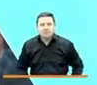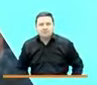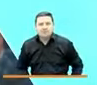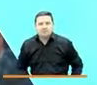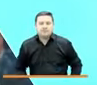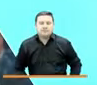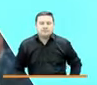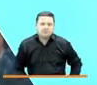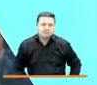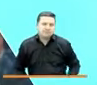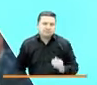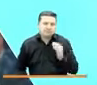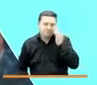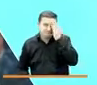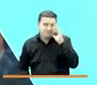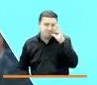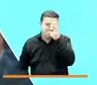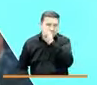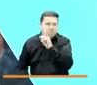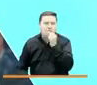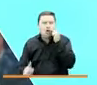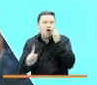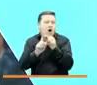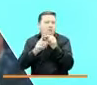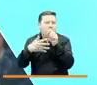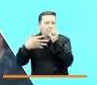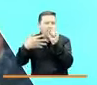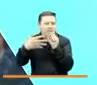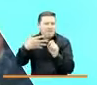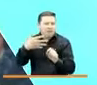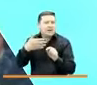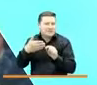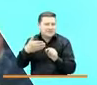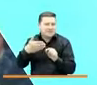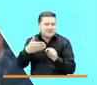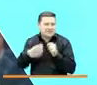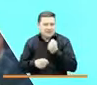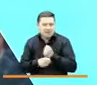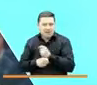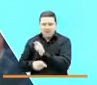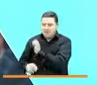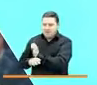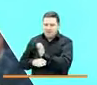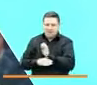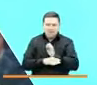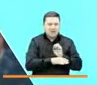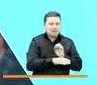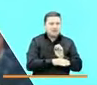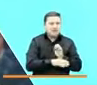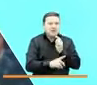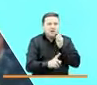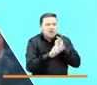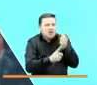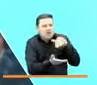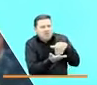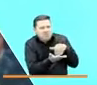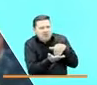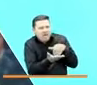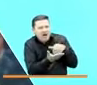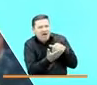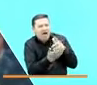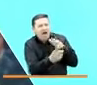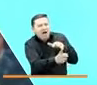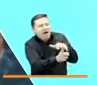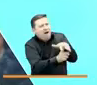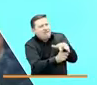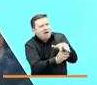Como ustedes se dan cuenta, el objetivo fundamental de la labor que realizan estas entidades es mitigar la vulnerabilidad, buscar